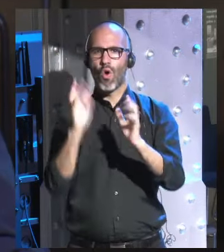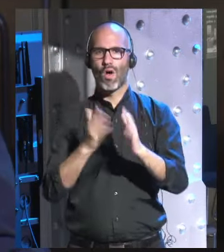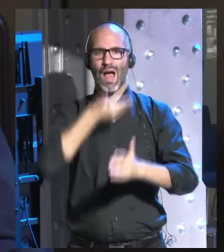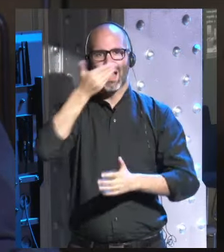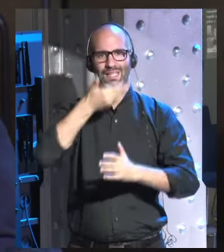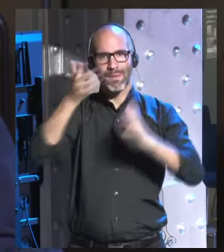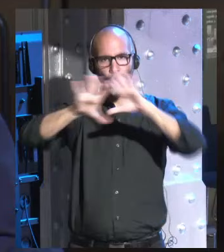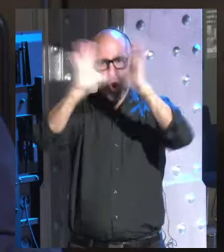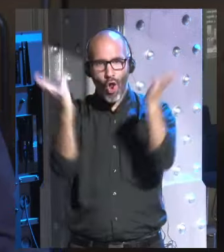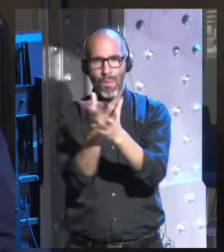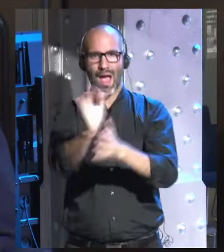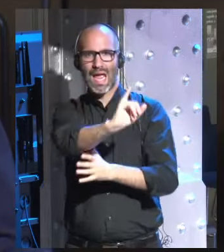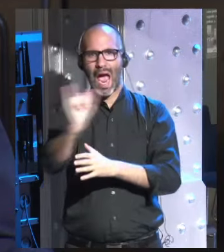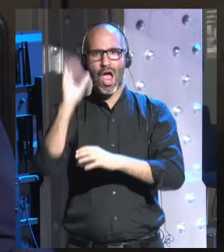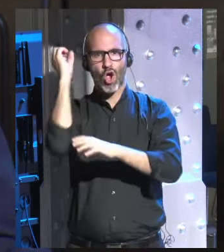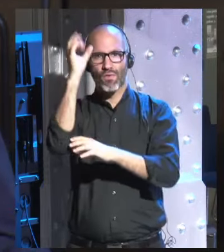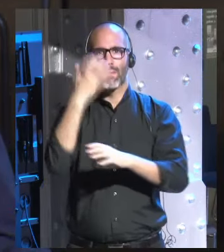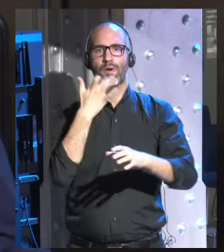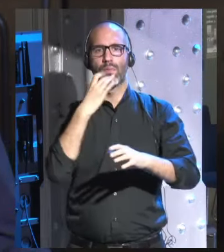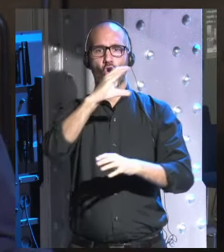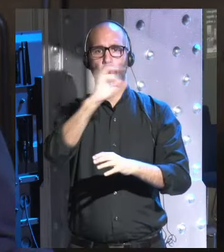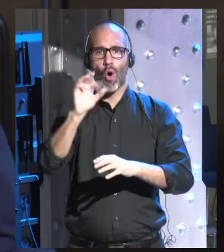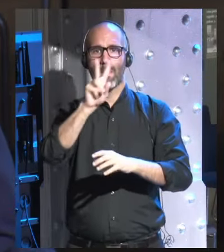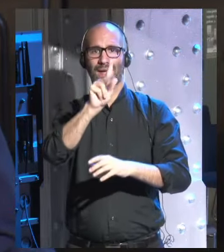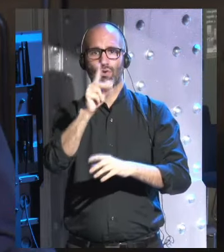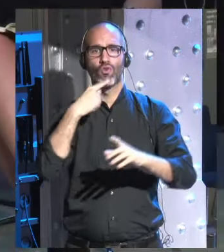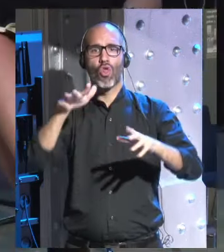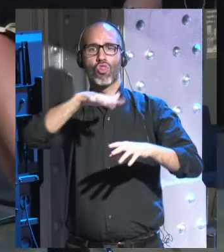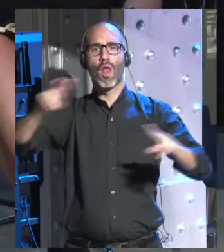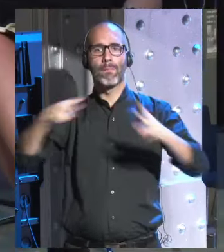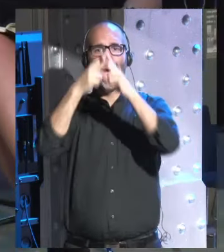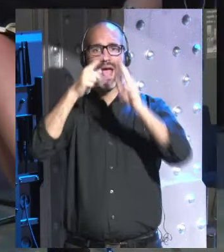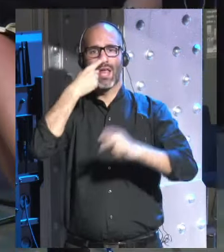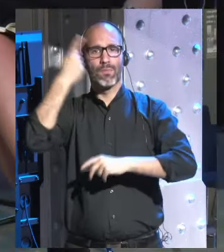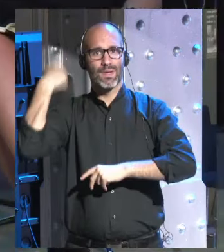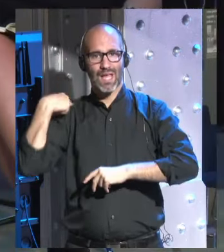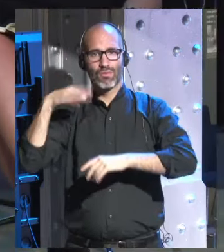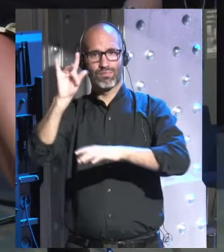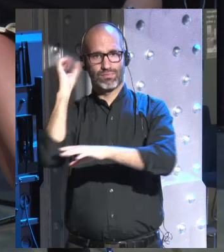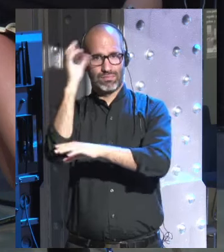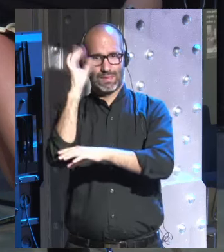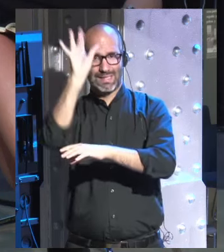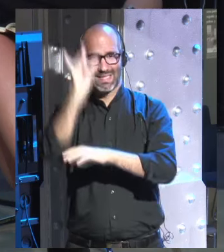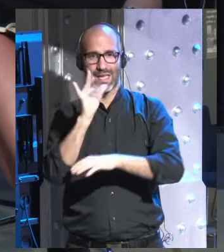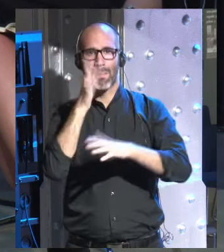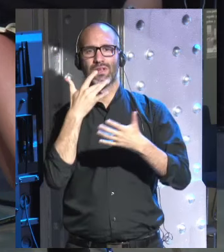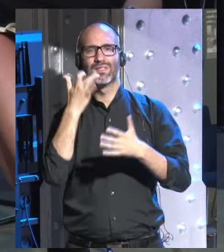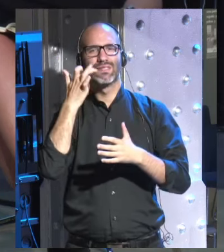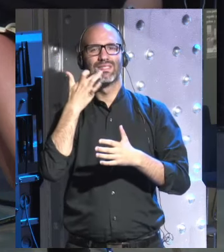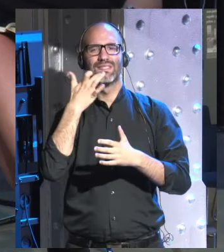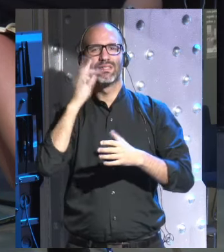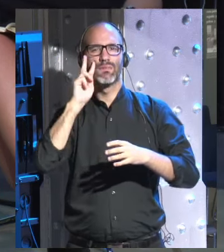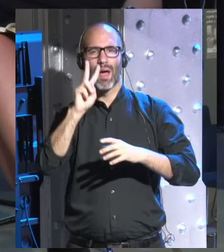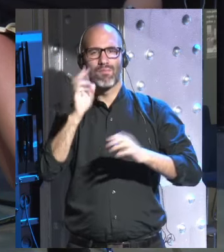y tenemos conferencias como la COP21 en París el año pasado pero si te fijas en el